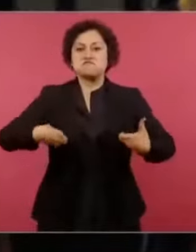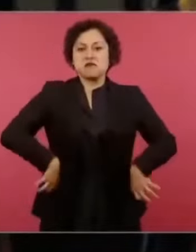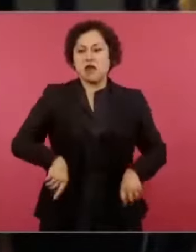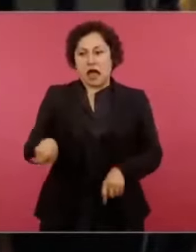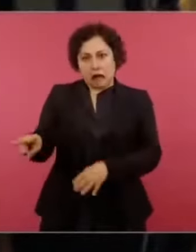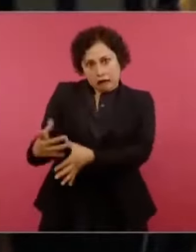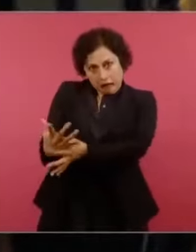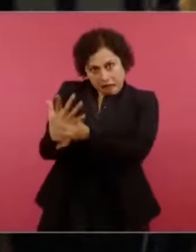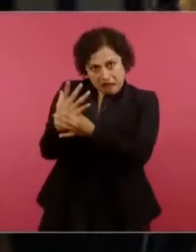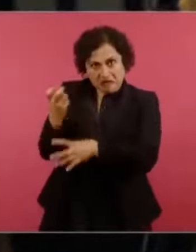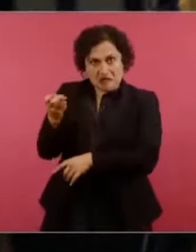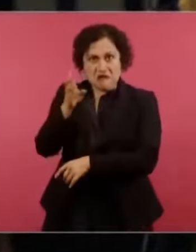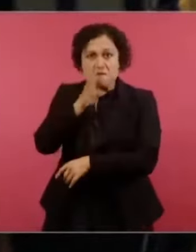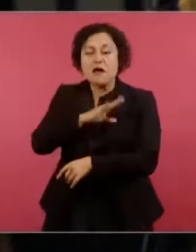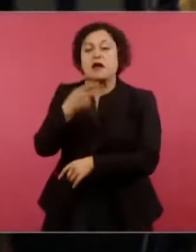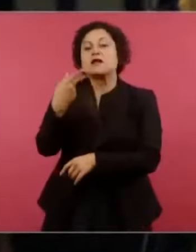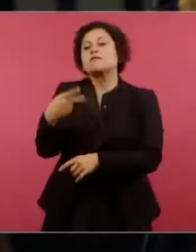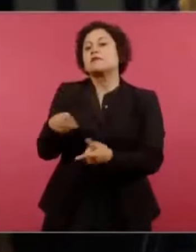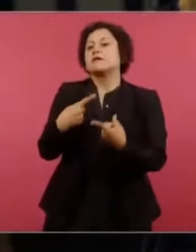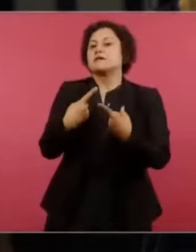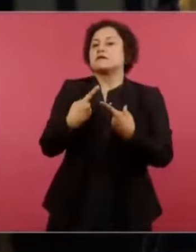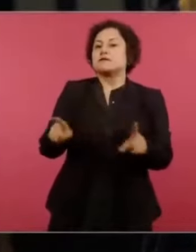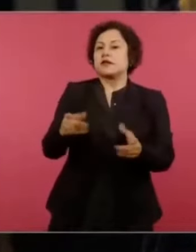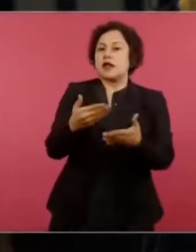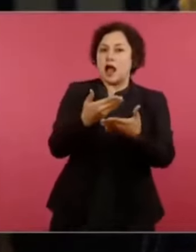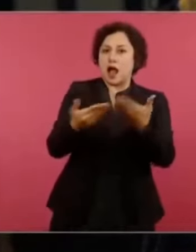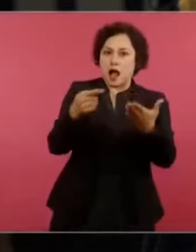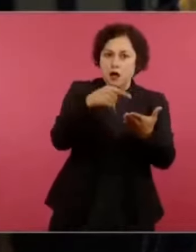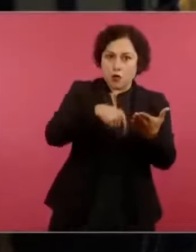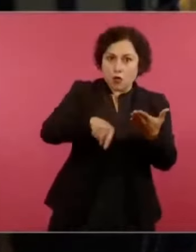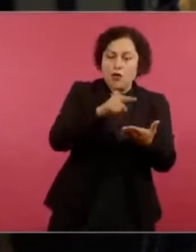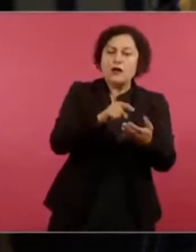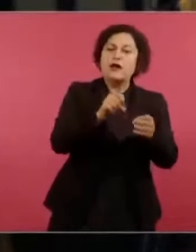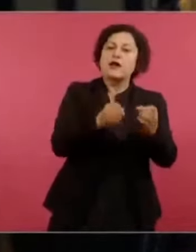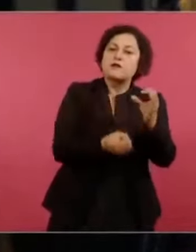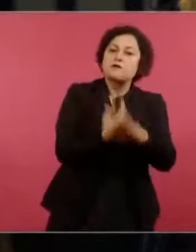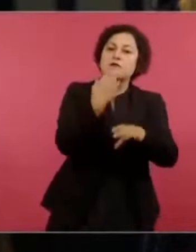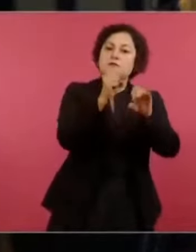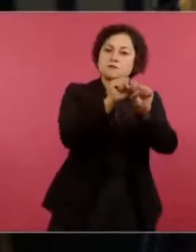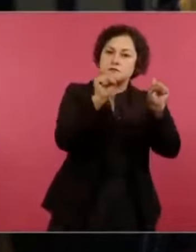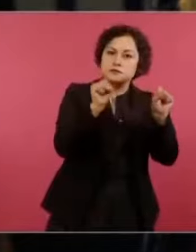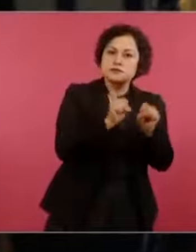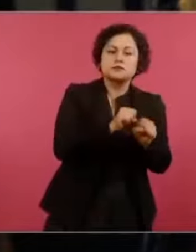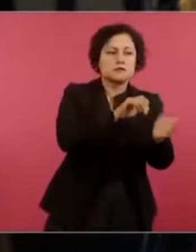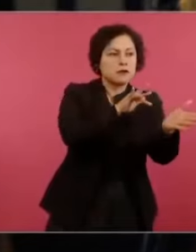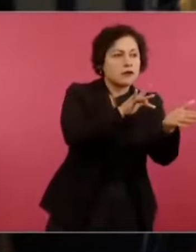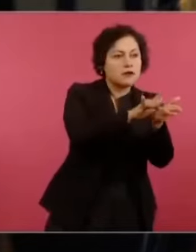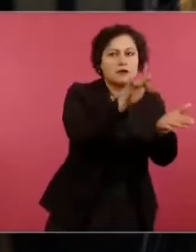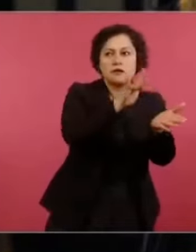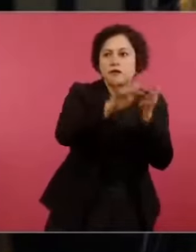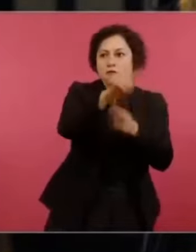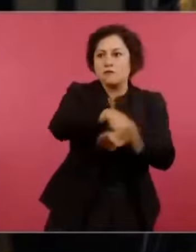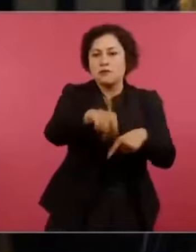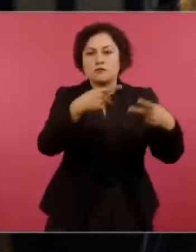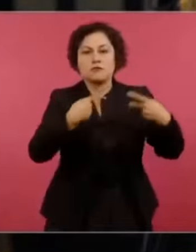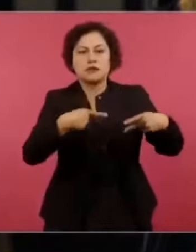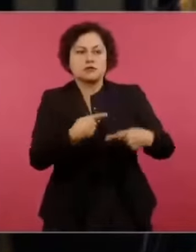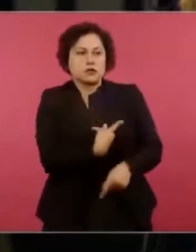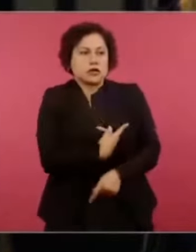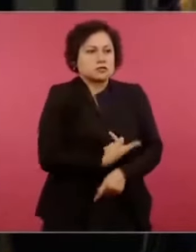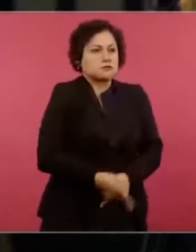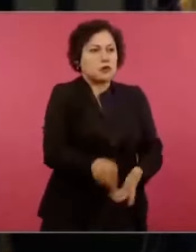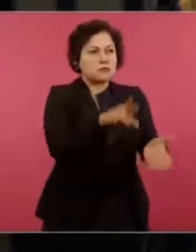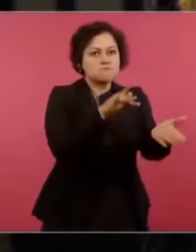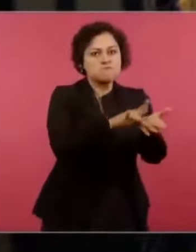se garantiza que las personas con menos ingresos o en situación de pobreza y pobreza extrema reciban